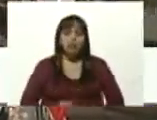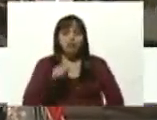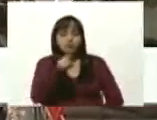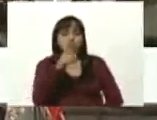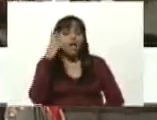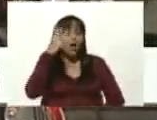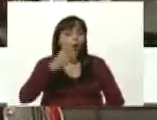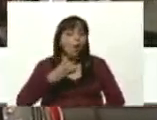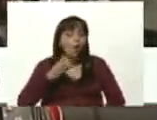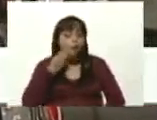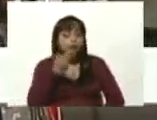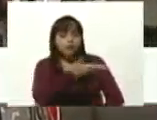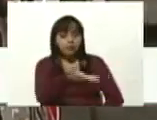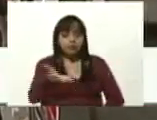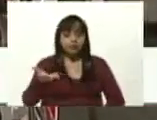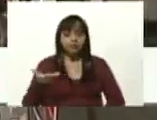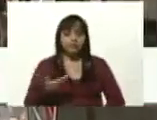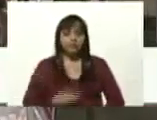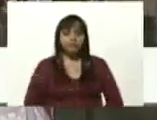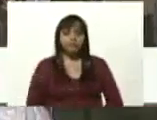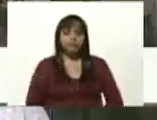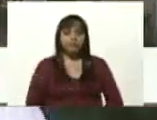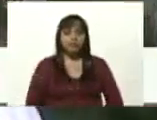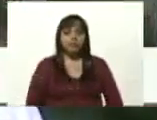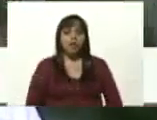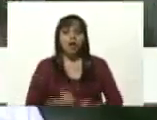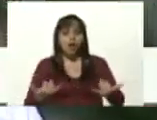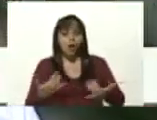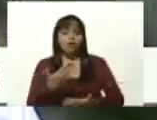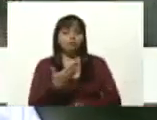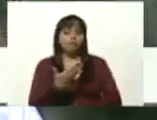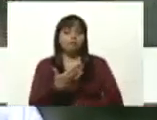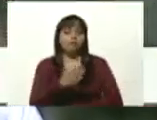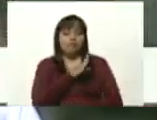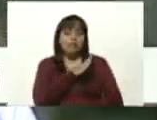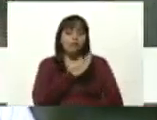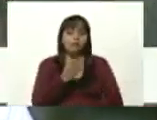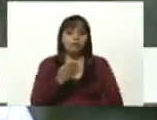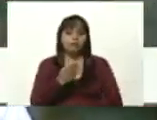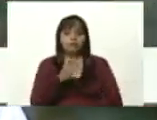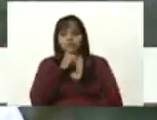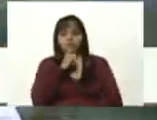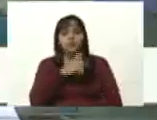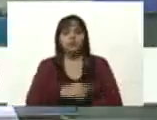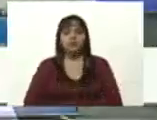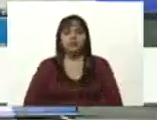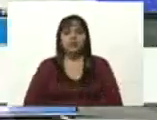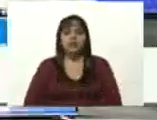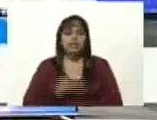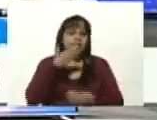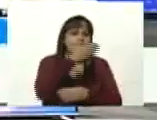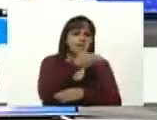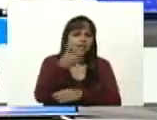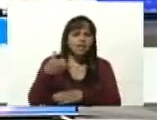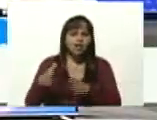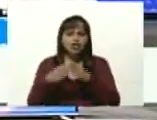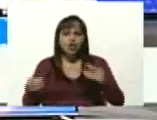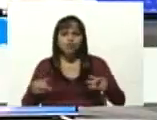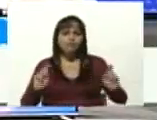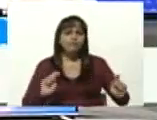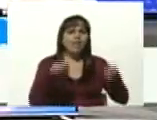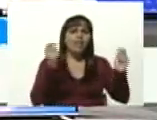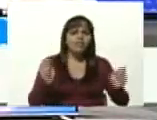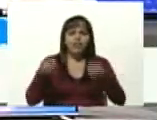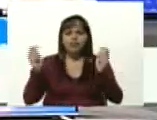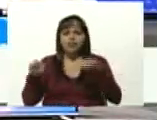jóvenes y ahora tenemos este reto ir en todos los frentes de batalla recuperando